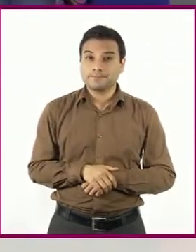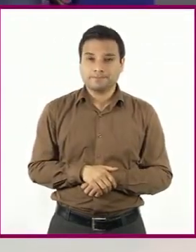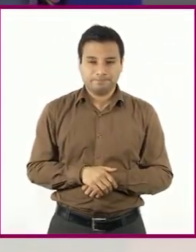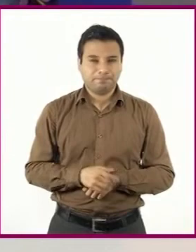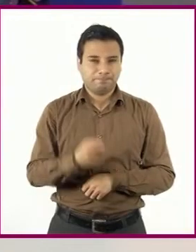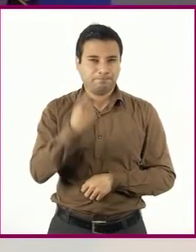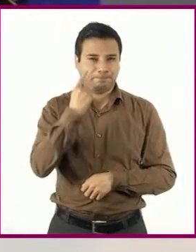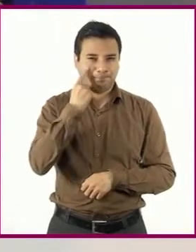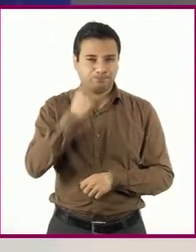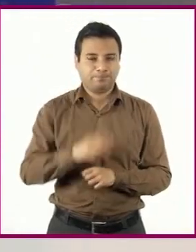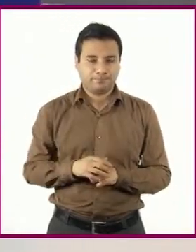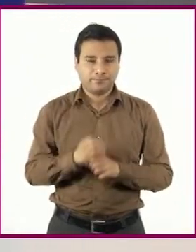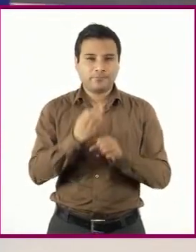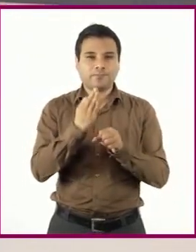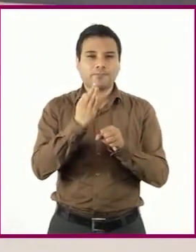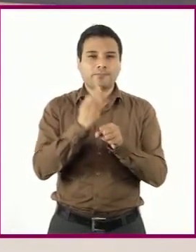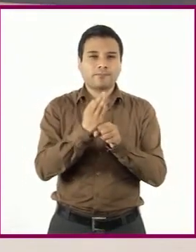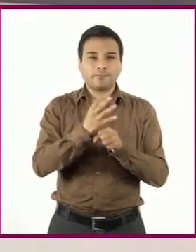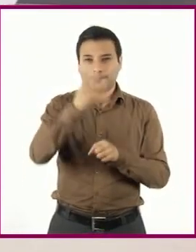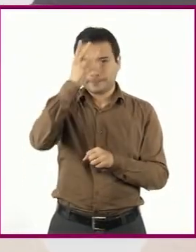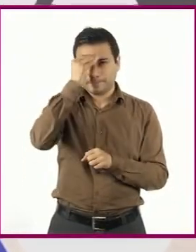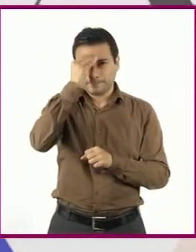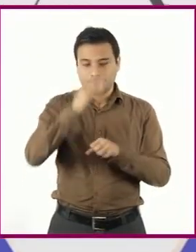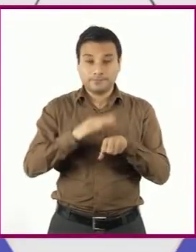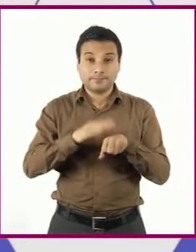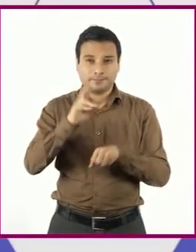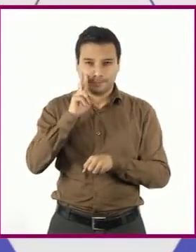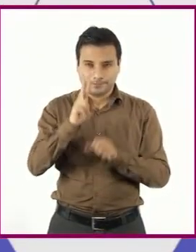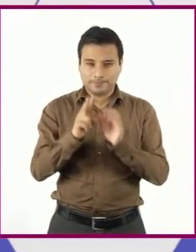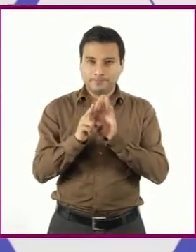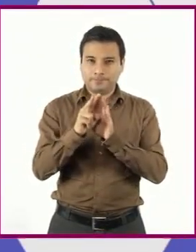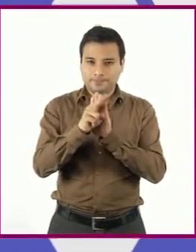alumnas y alumnos, ¿qué les parece si vemos otro video?